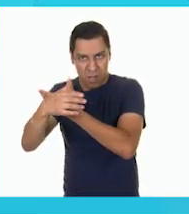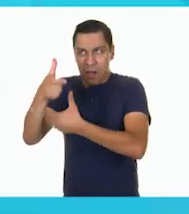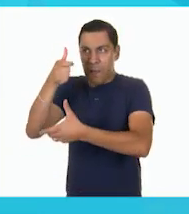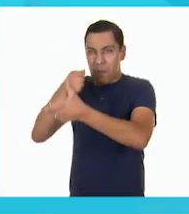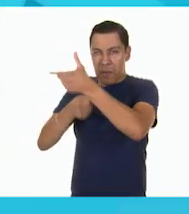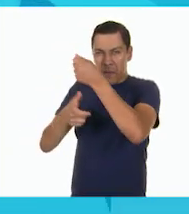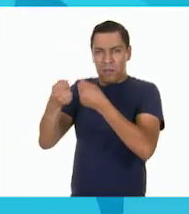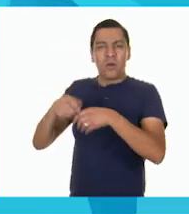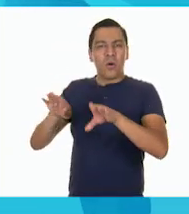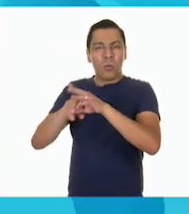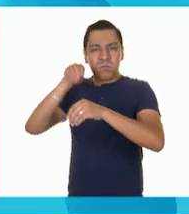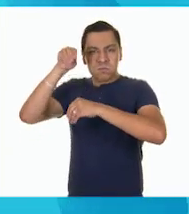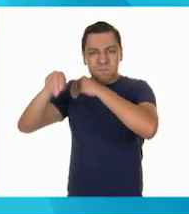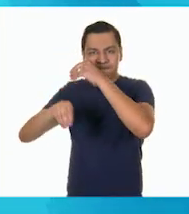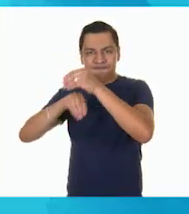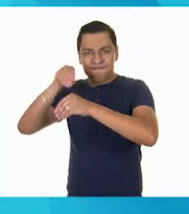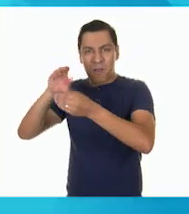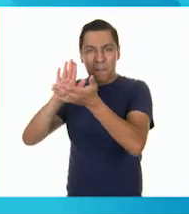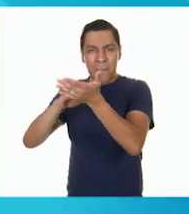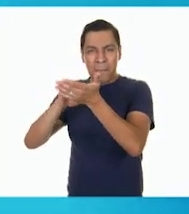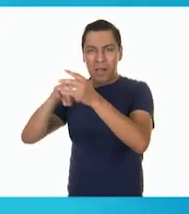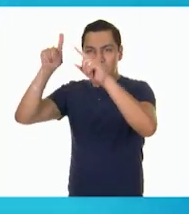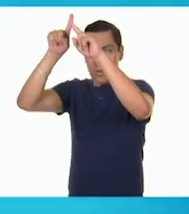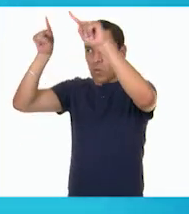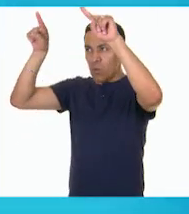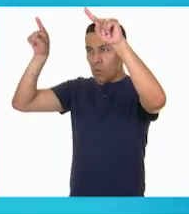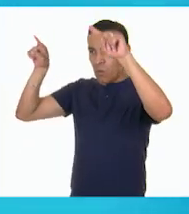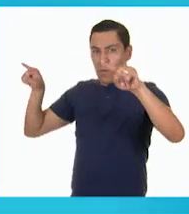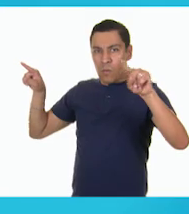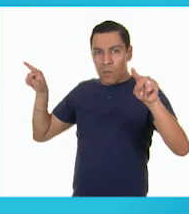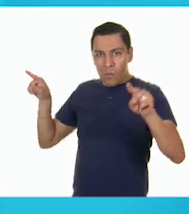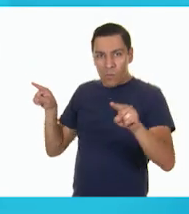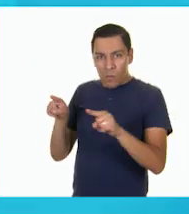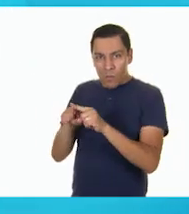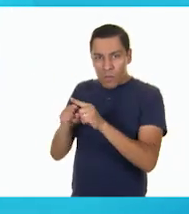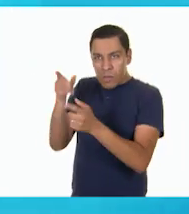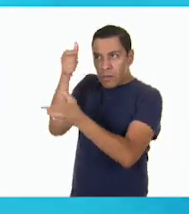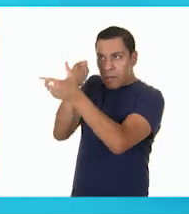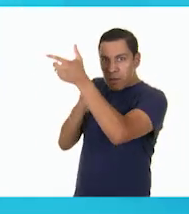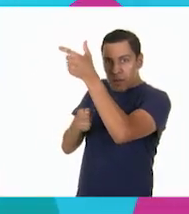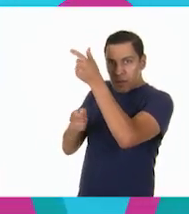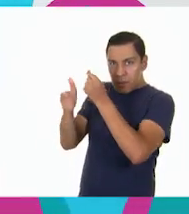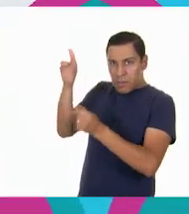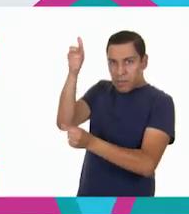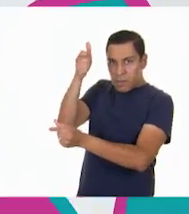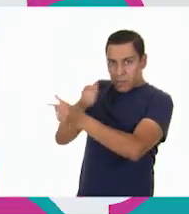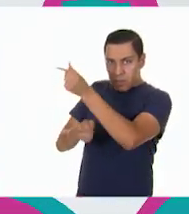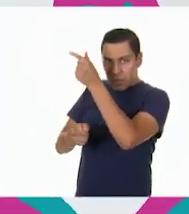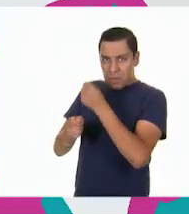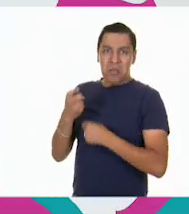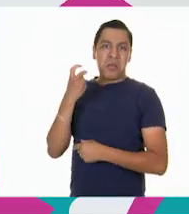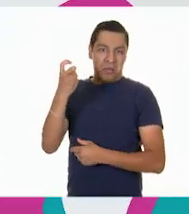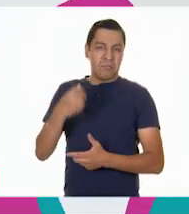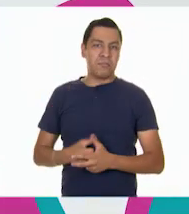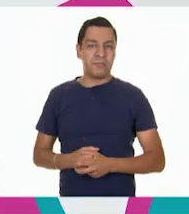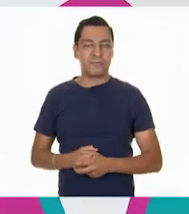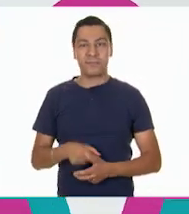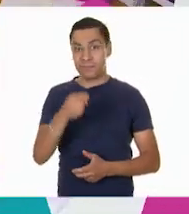ligero, cubierto de papel, que se hace volar sujetado de un hilo. Muchas gracias, Pepe. Niñas y niños, recuerden que tenemos